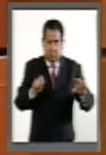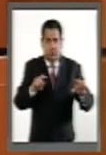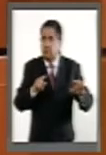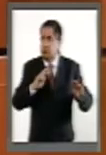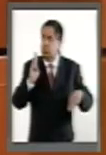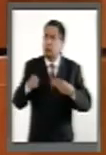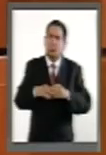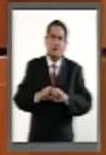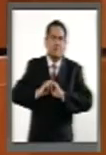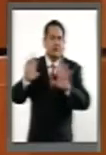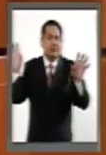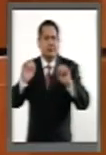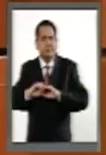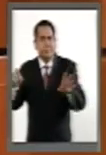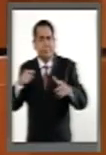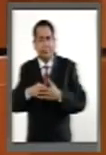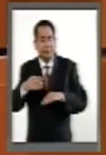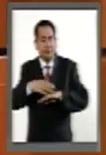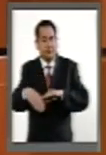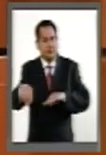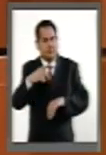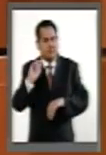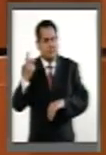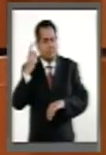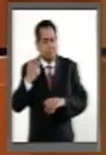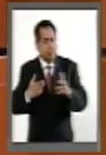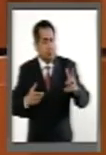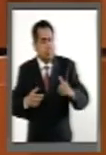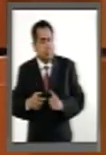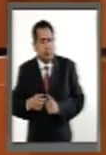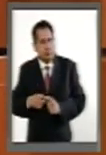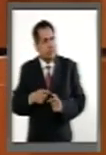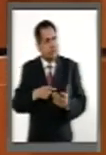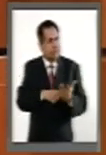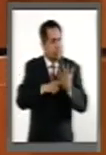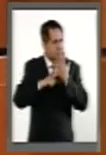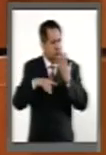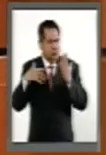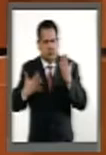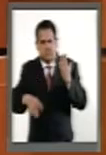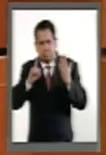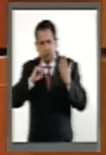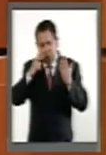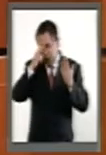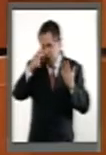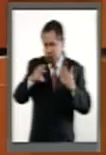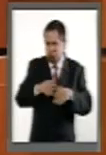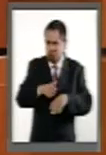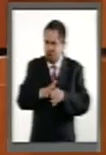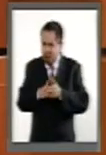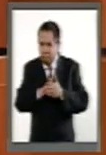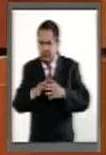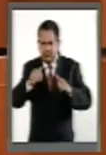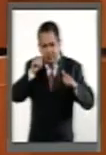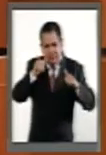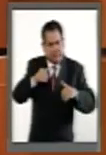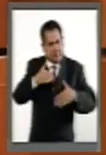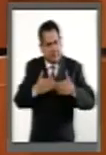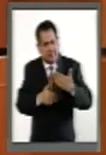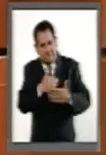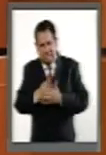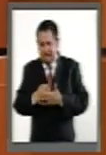menor duda de que Rosario Marín representa el espíritu de las mexicanas comprometidas, guerreras, perseverantes,